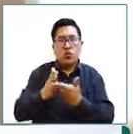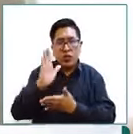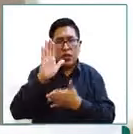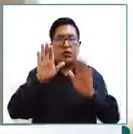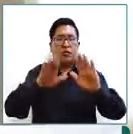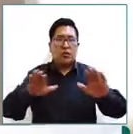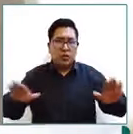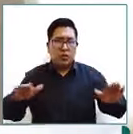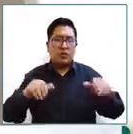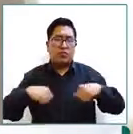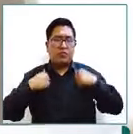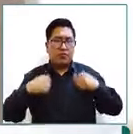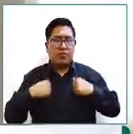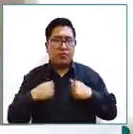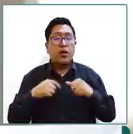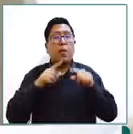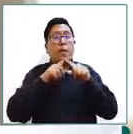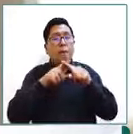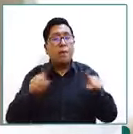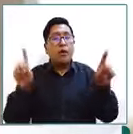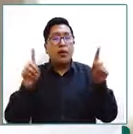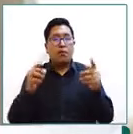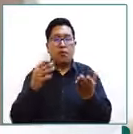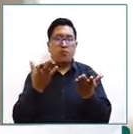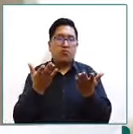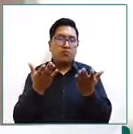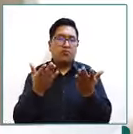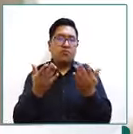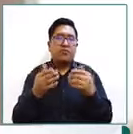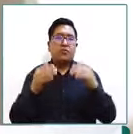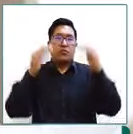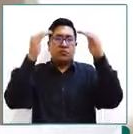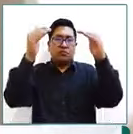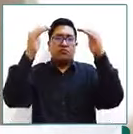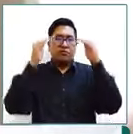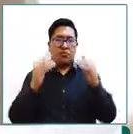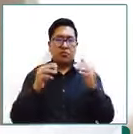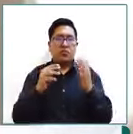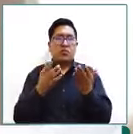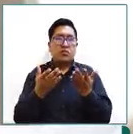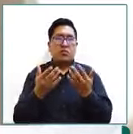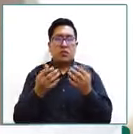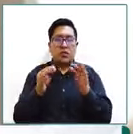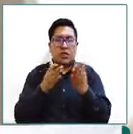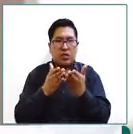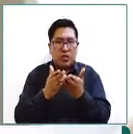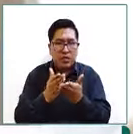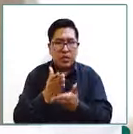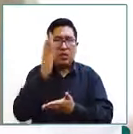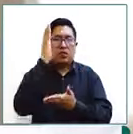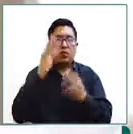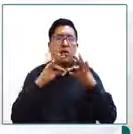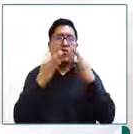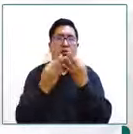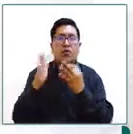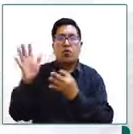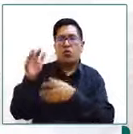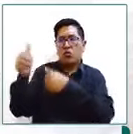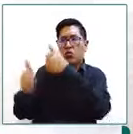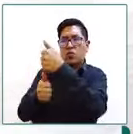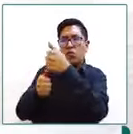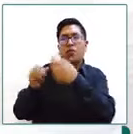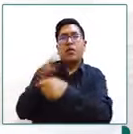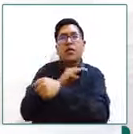adolescentes el módulo de derecho a la familia ahorita no está en funcionamiento y eso